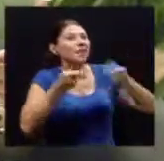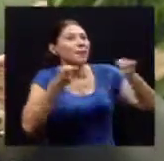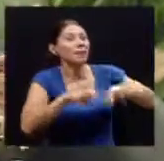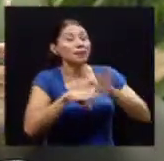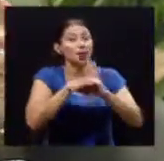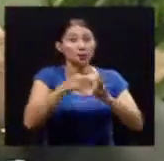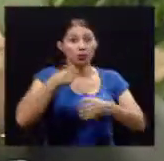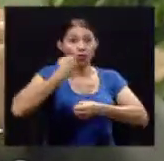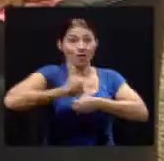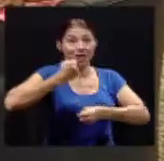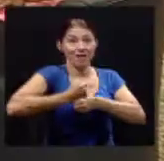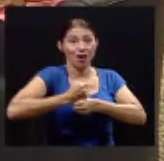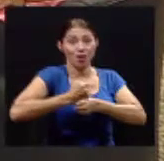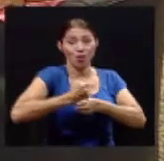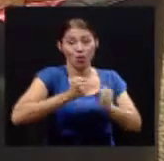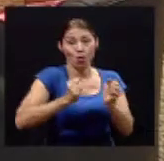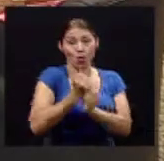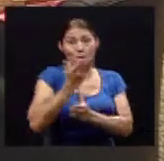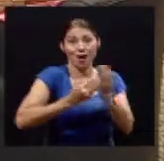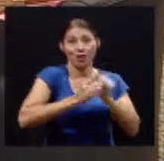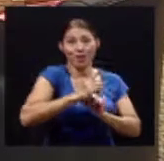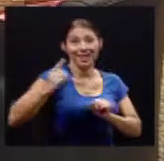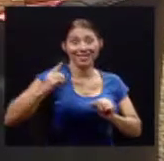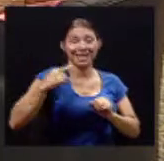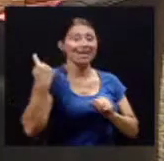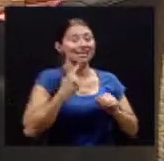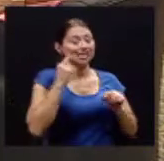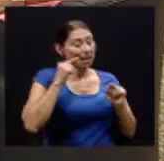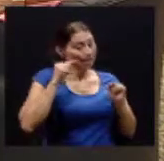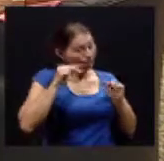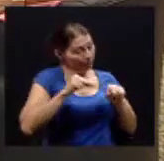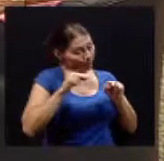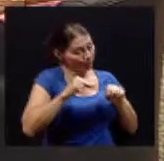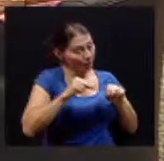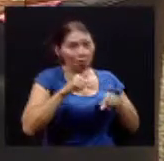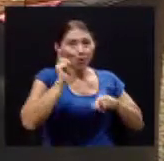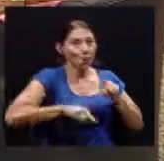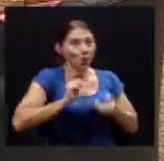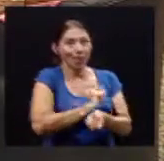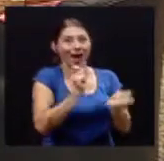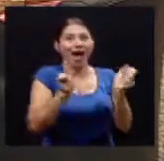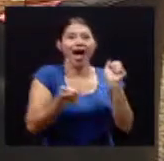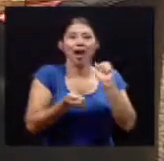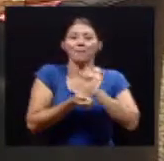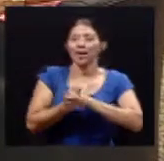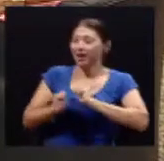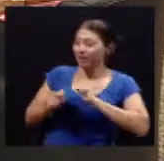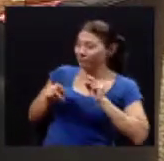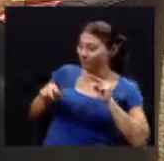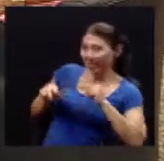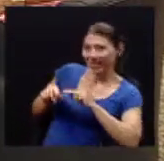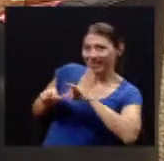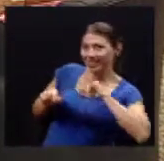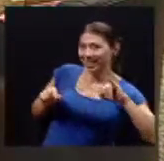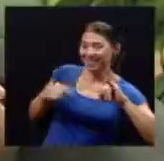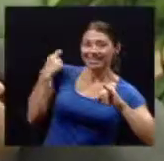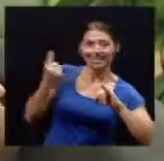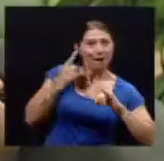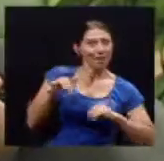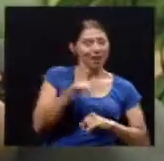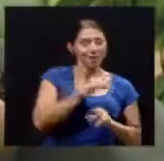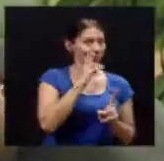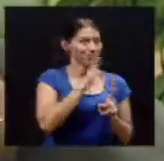un lado si el campo no podemos modificar el campo de acción lo que tiene que hacer por ejemplo el odontólogo